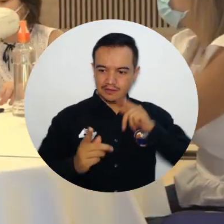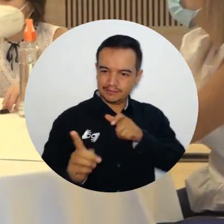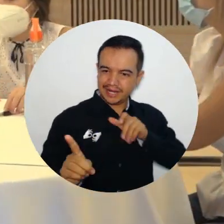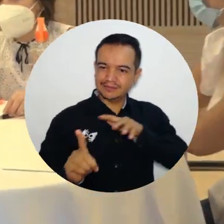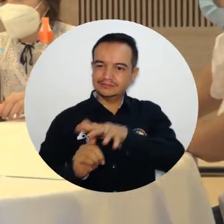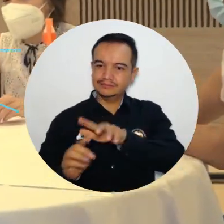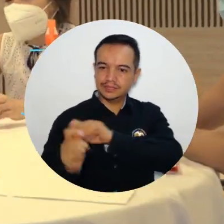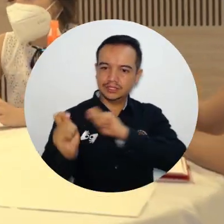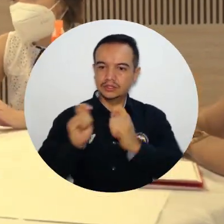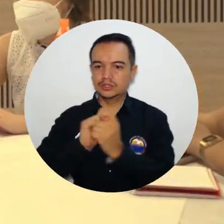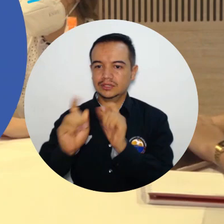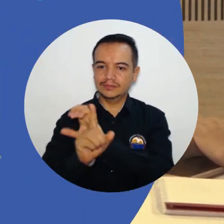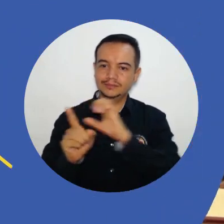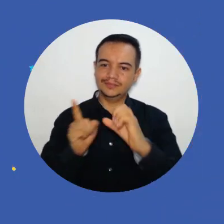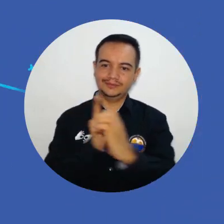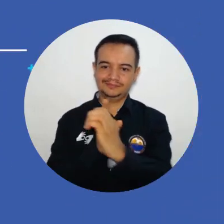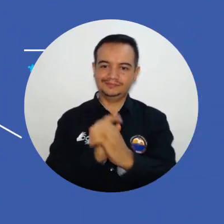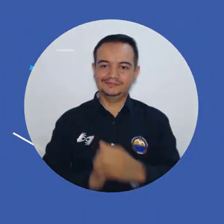transformación social.